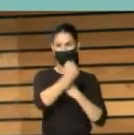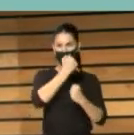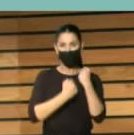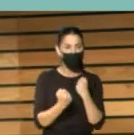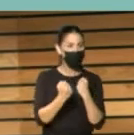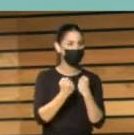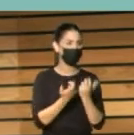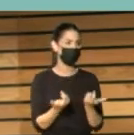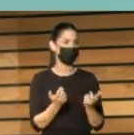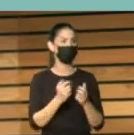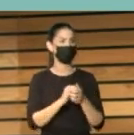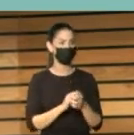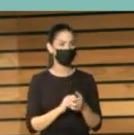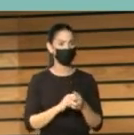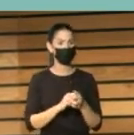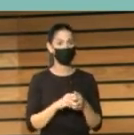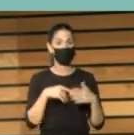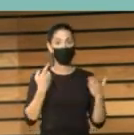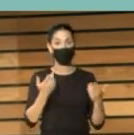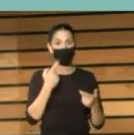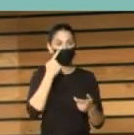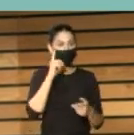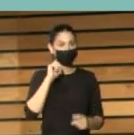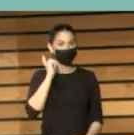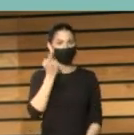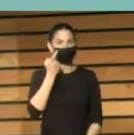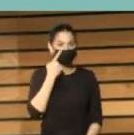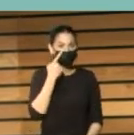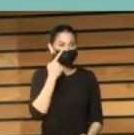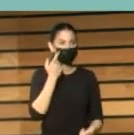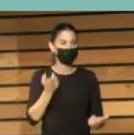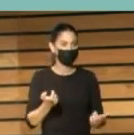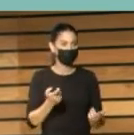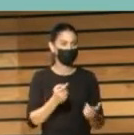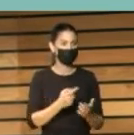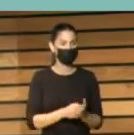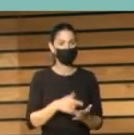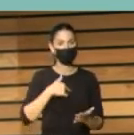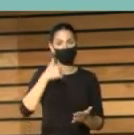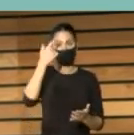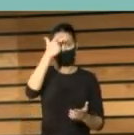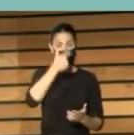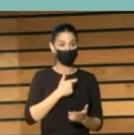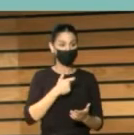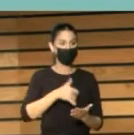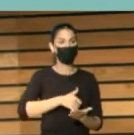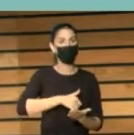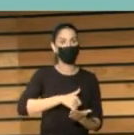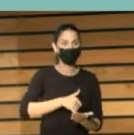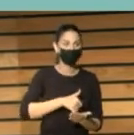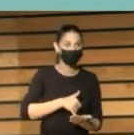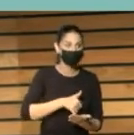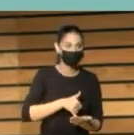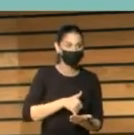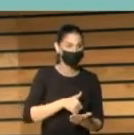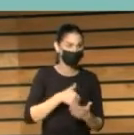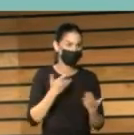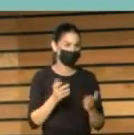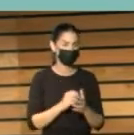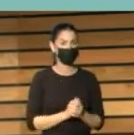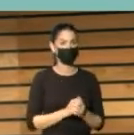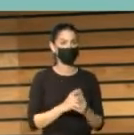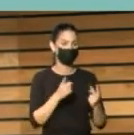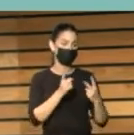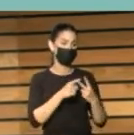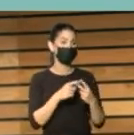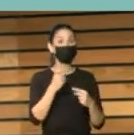y donde hemos podido palpar de cerca nuestra propia fragilidad, por una parte, y por otra, la necesidad